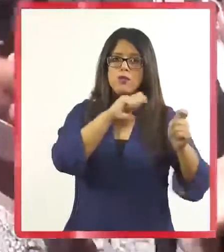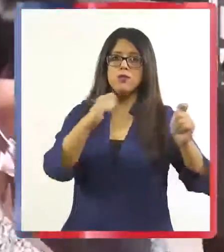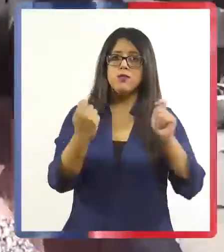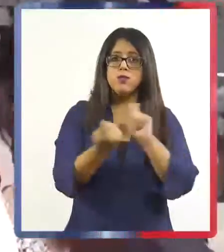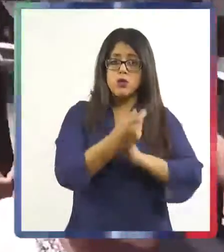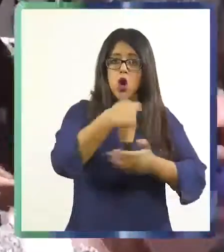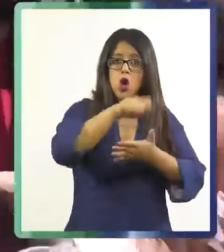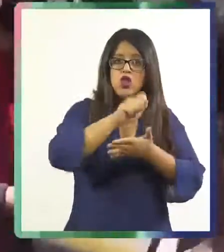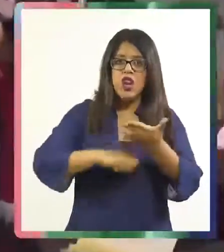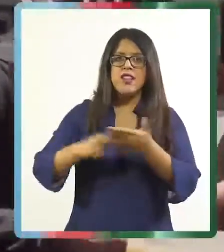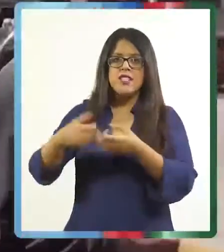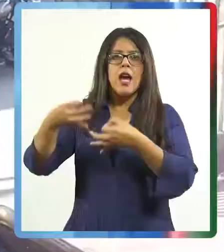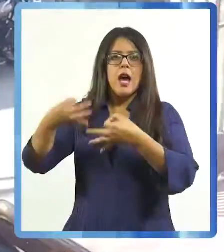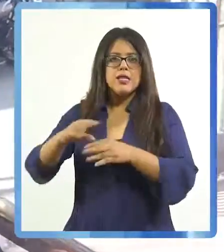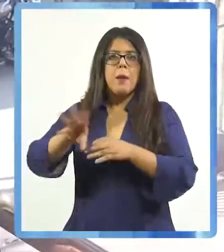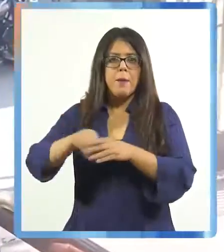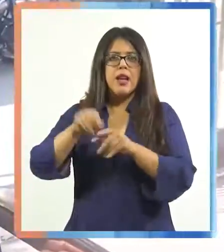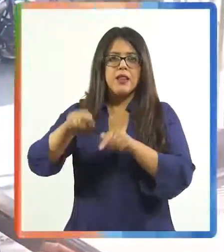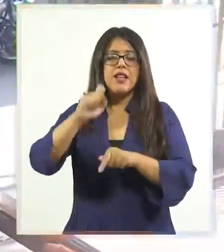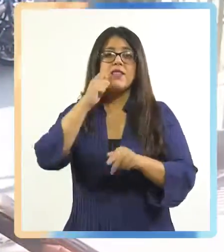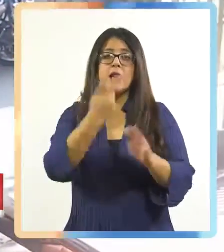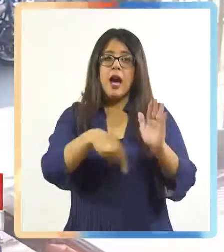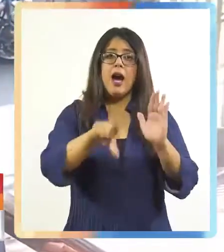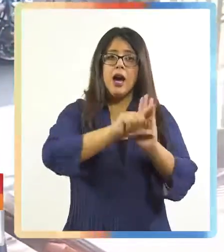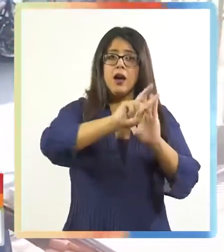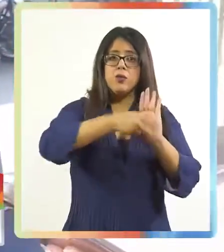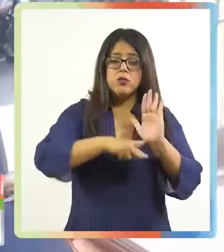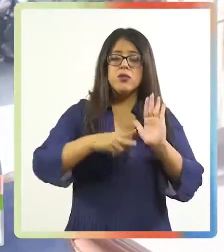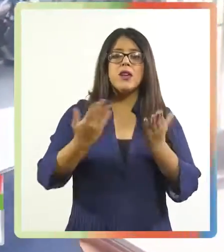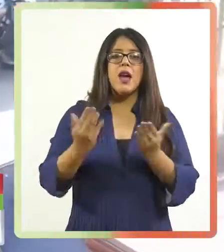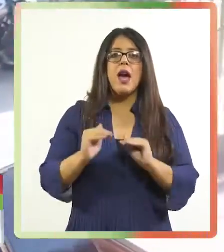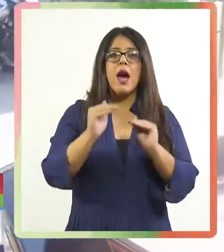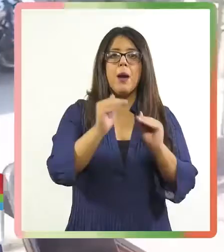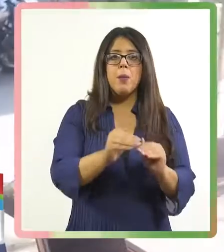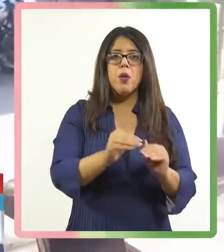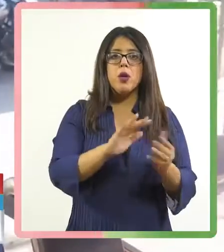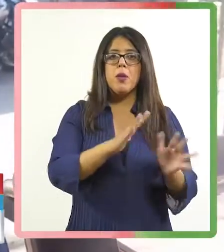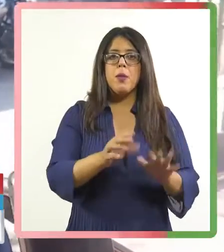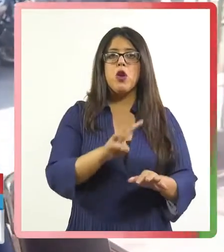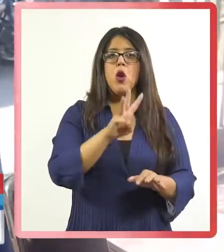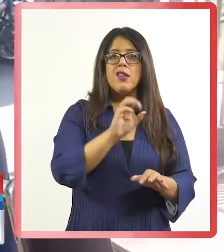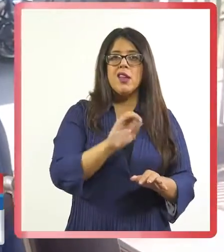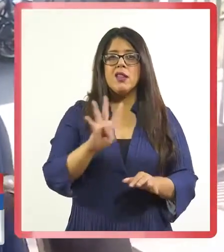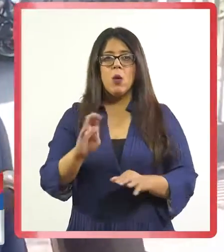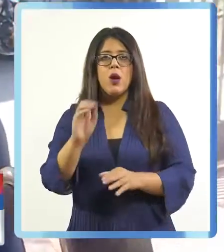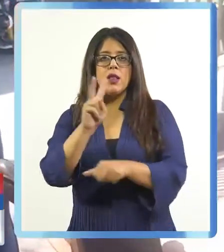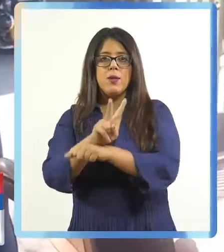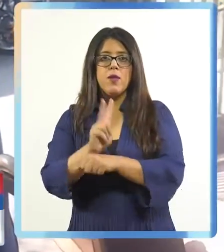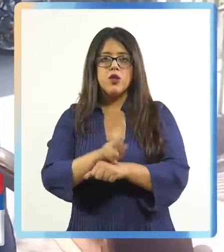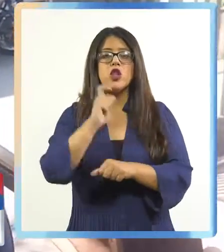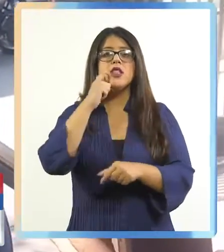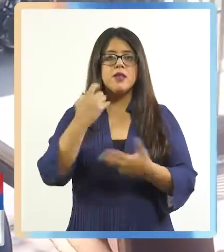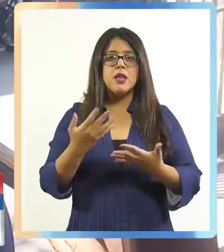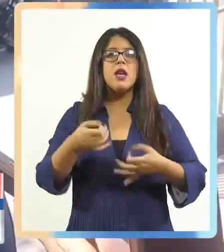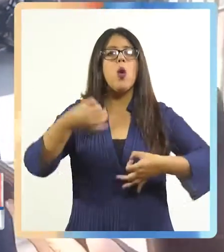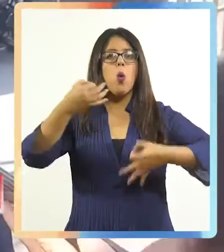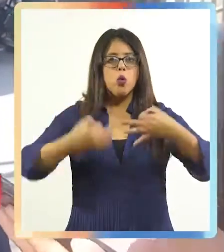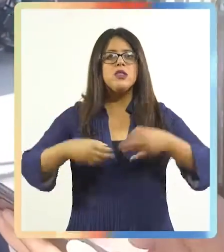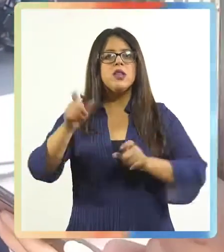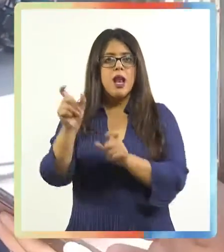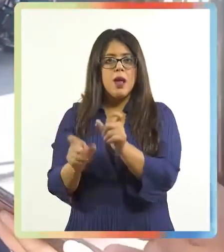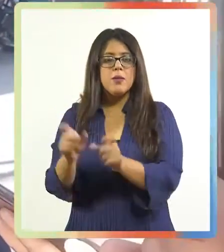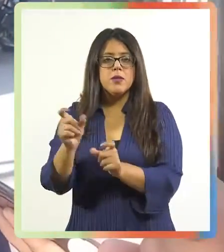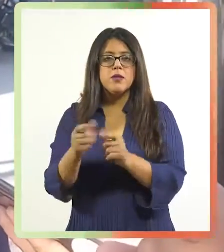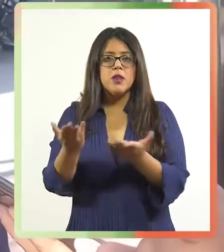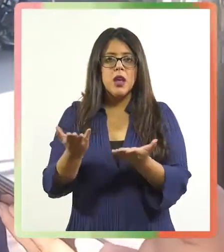pasarlos de contrata a planta. Esta actualización de la ley favorece alrededor de entre 30 y 40 profesores.